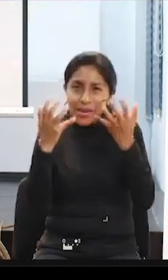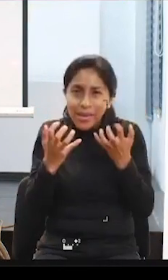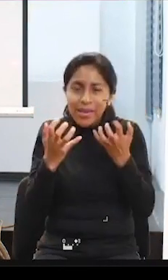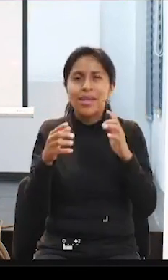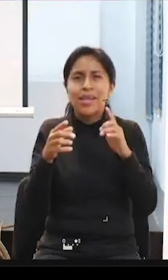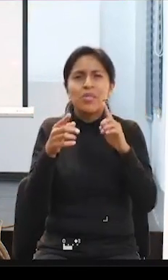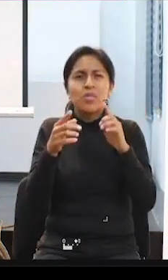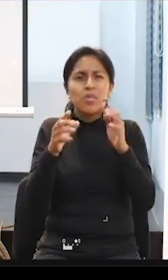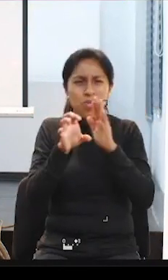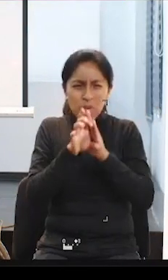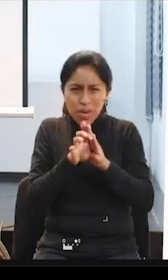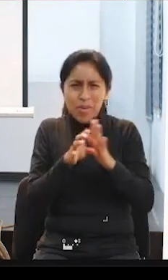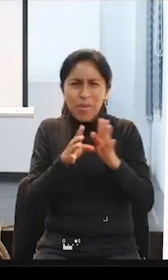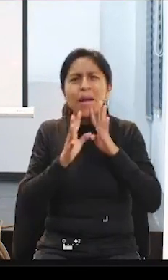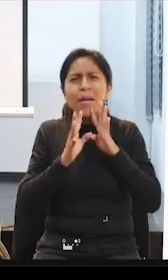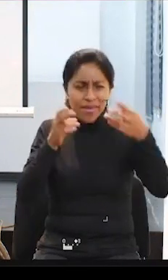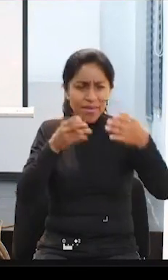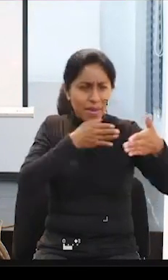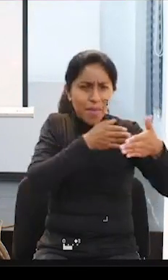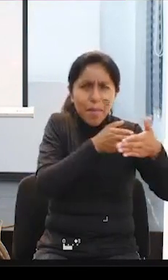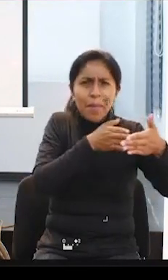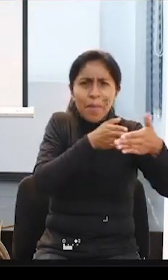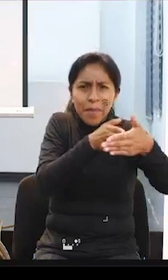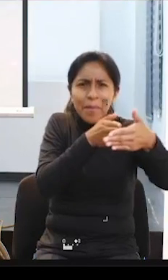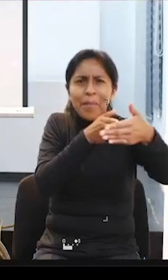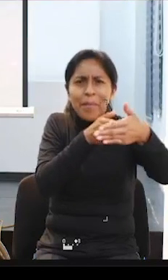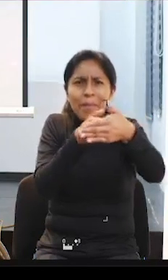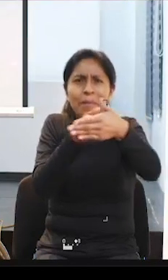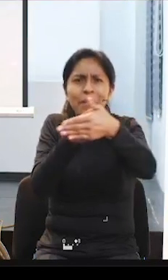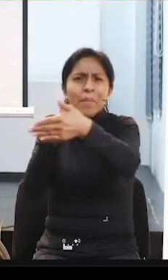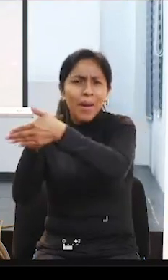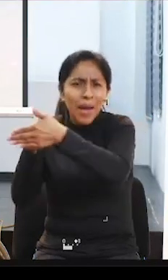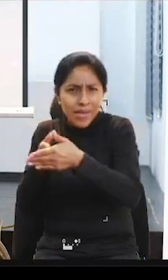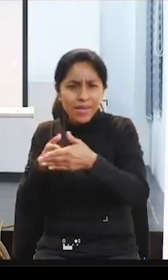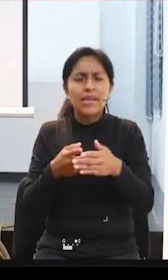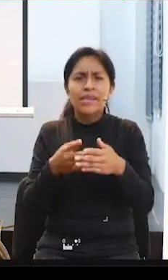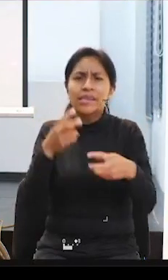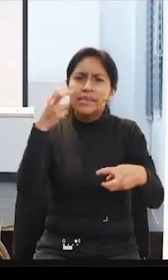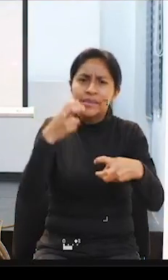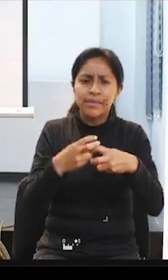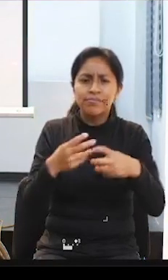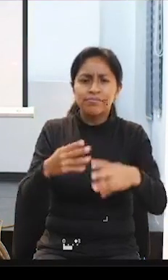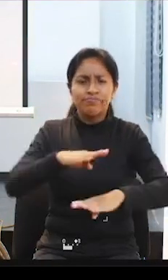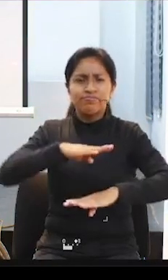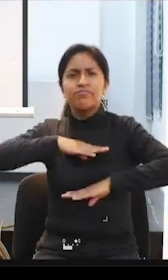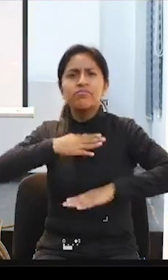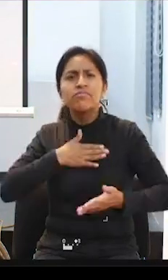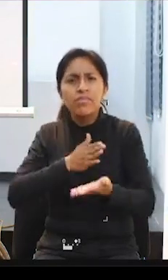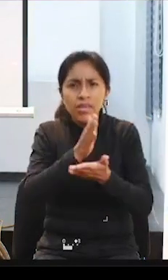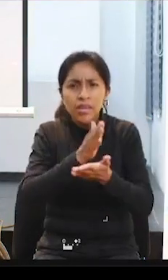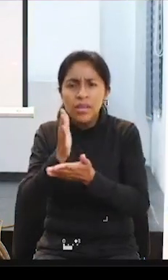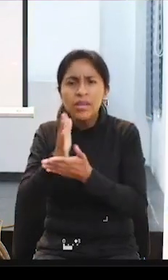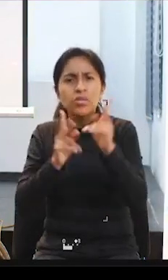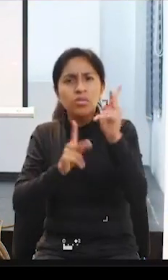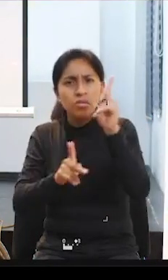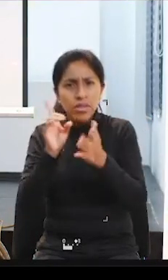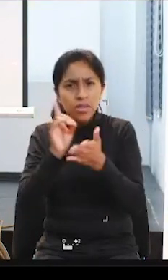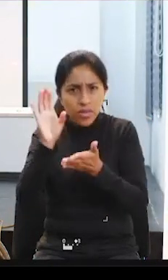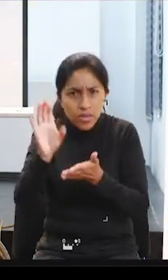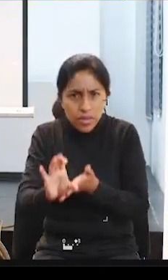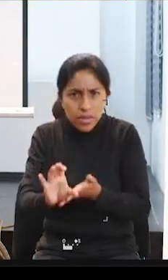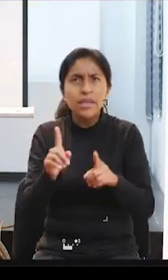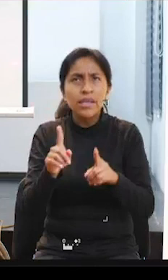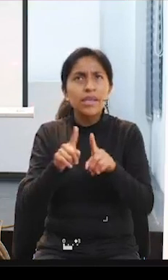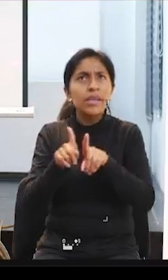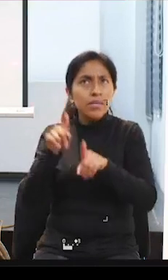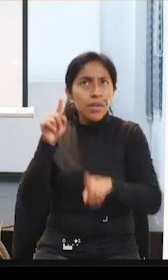dificultan o impiden un ejercicio pleno de los derechos de las personas con discapacidad de cara a llevar